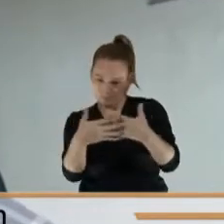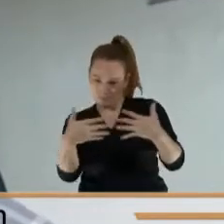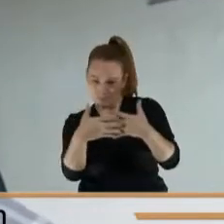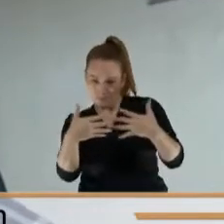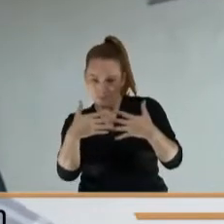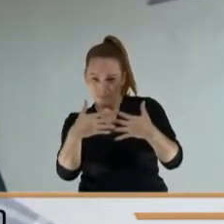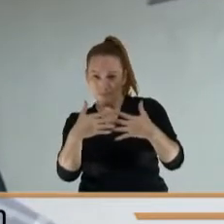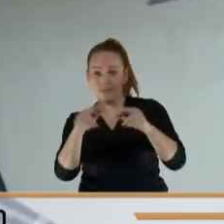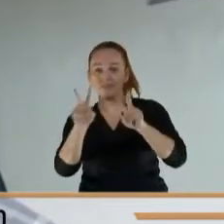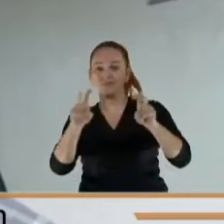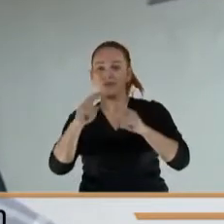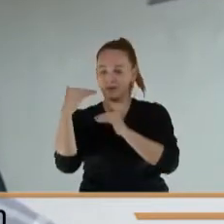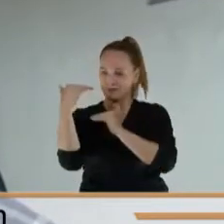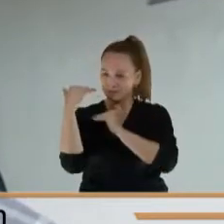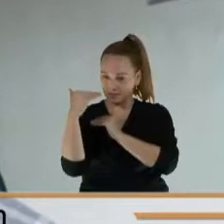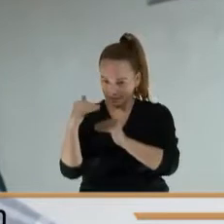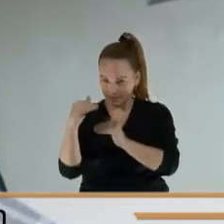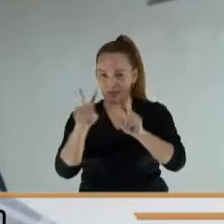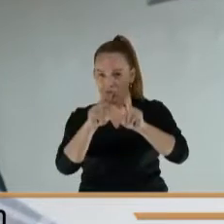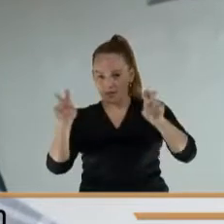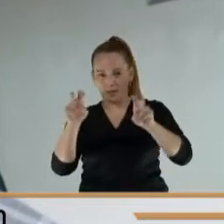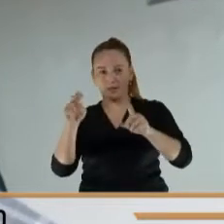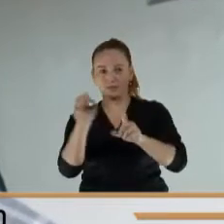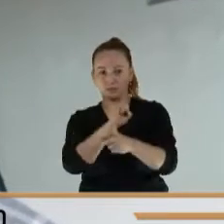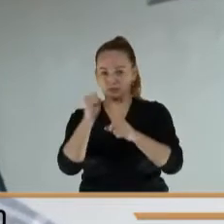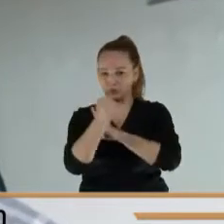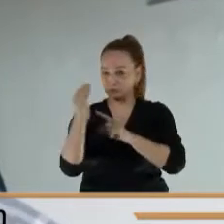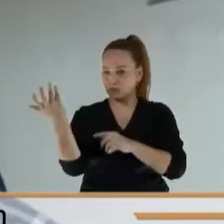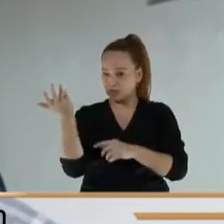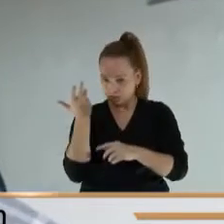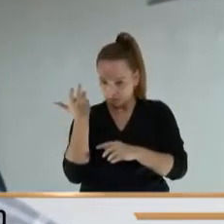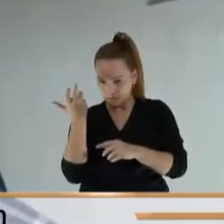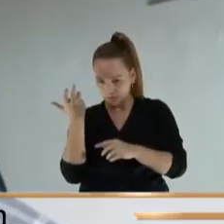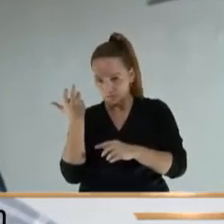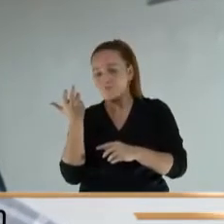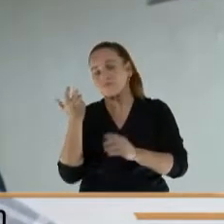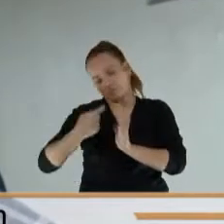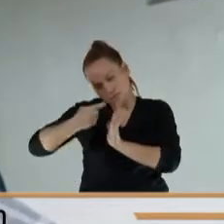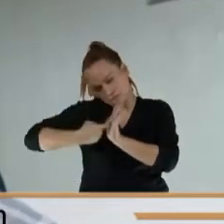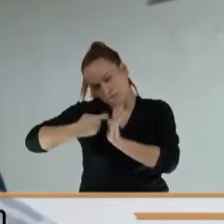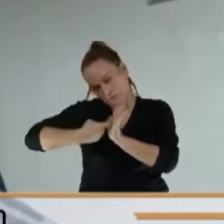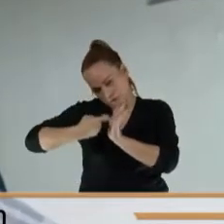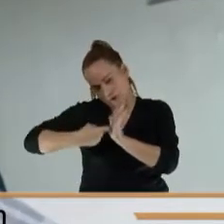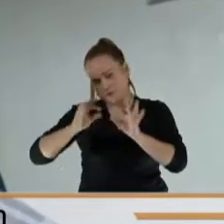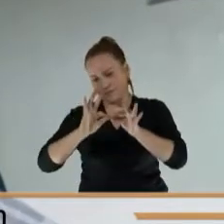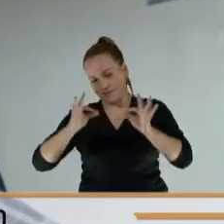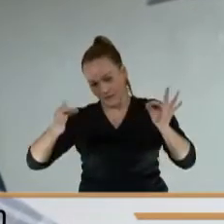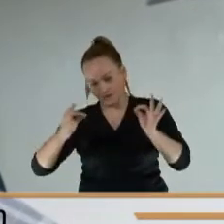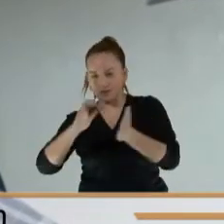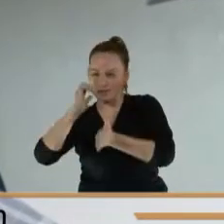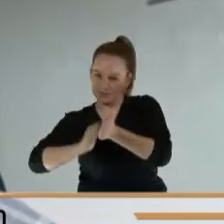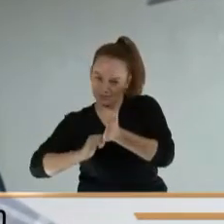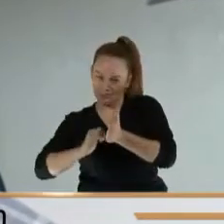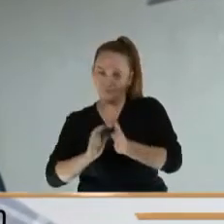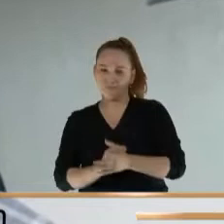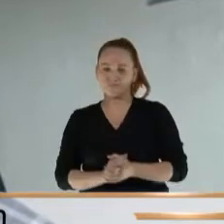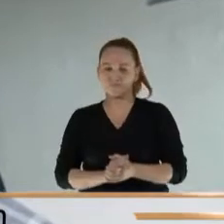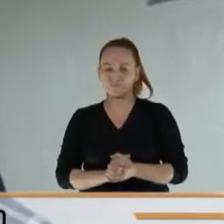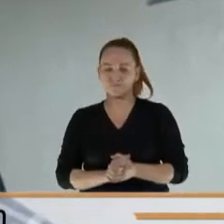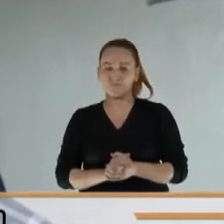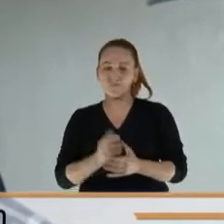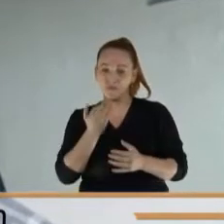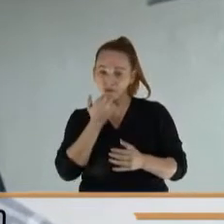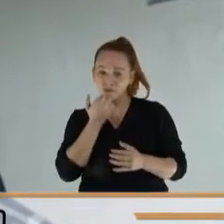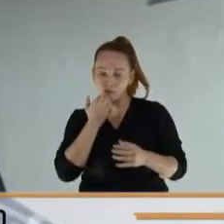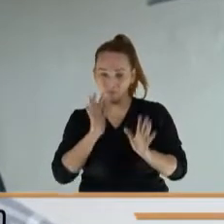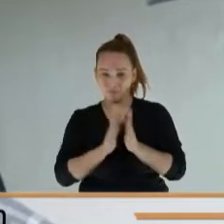honorarios y el tema de la seguridad social. Es decir, mejorar eso y por supuesto no colocar